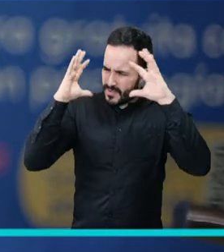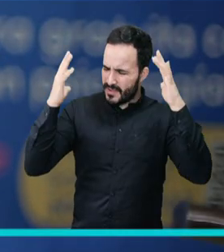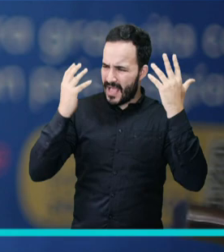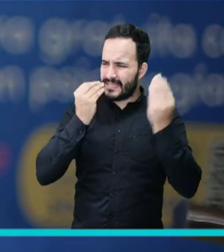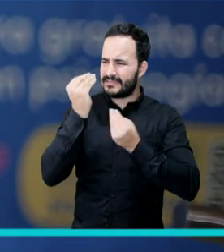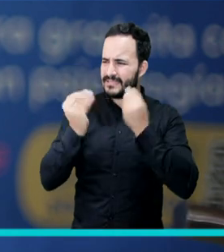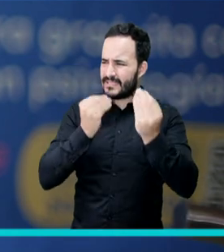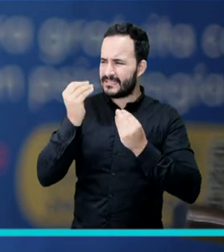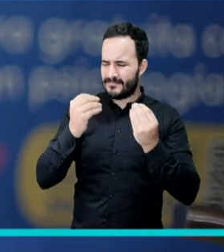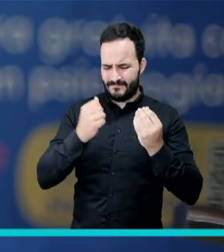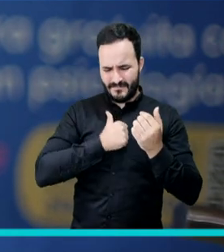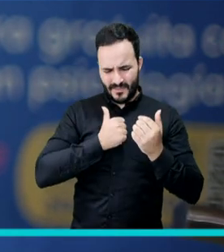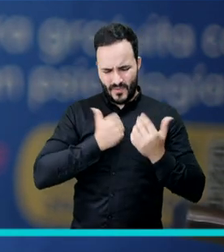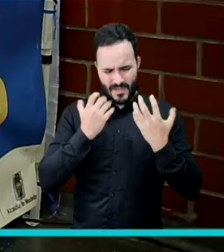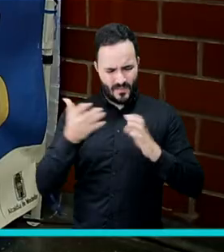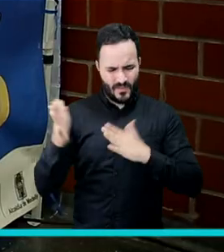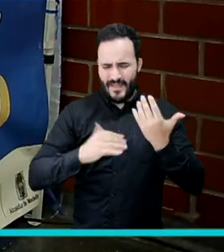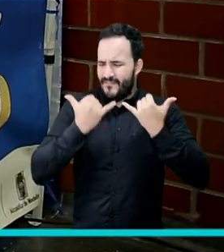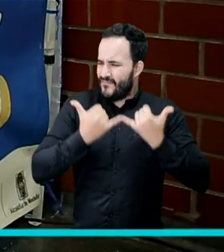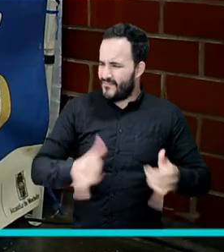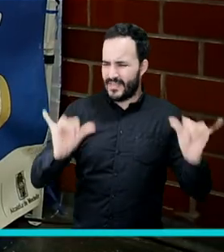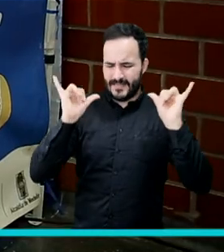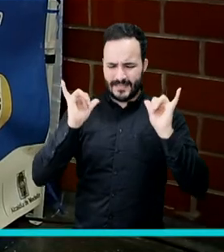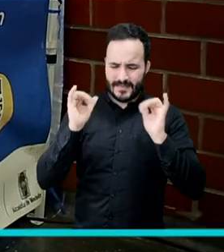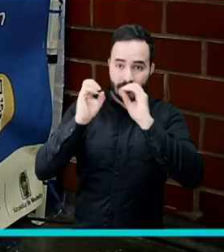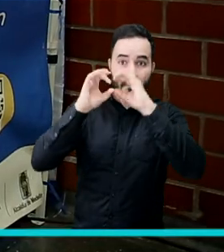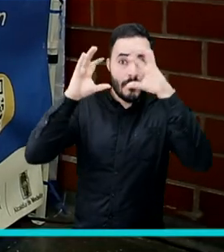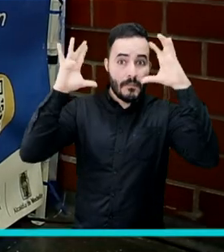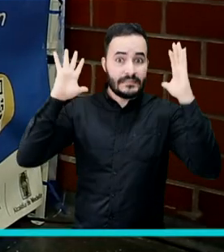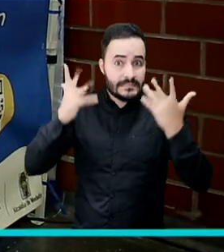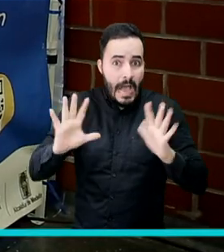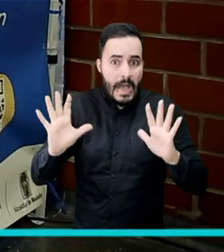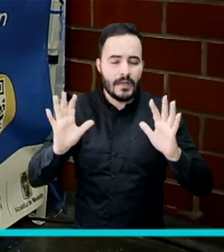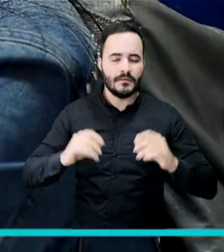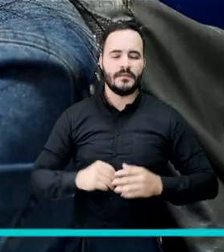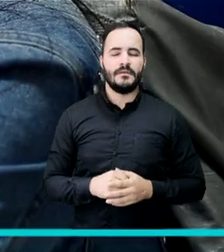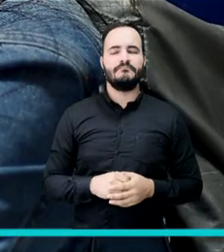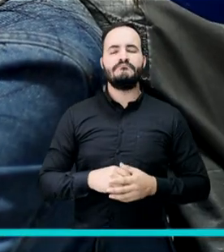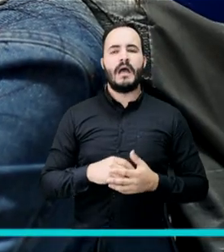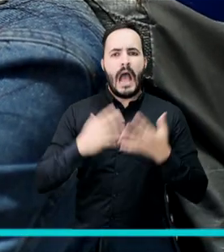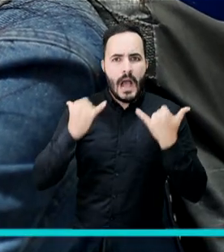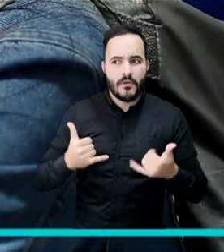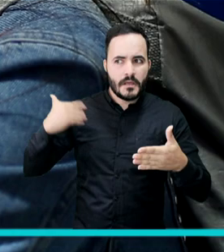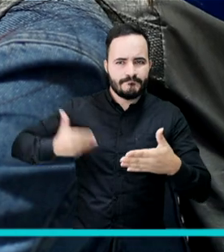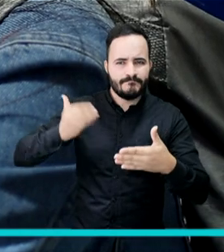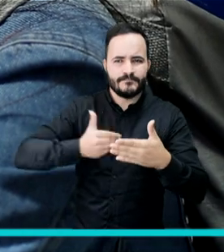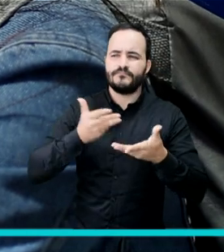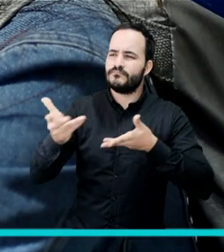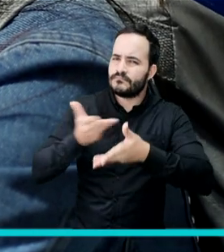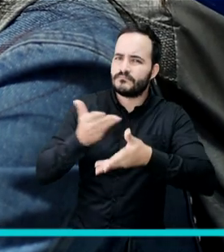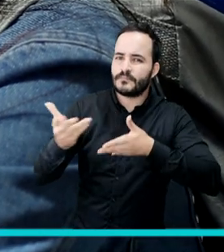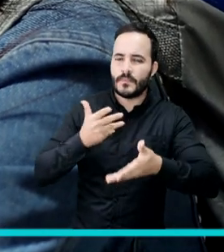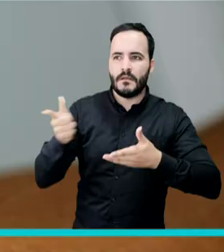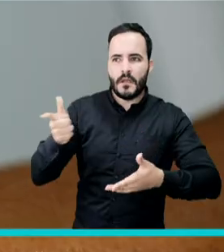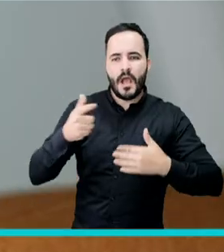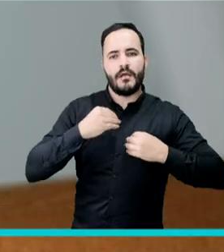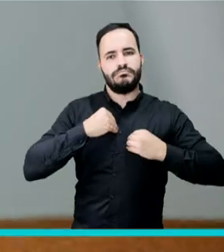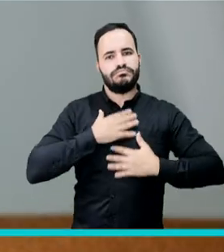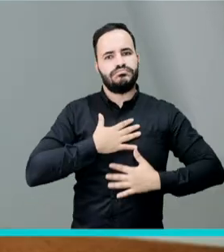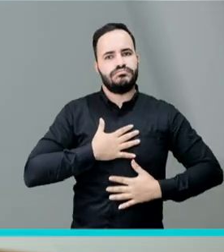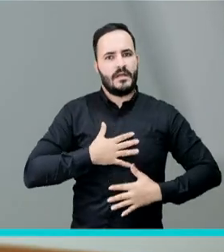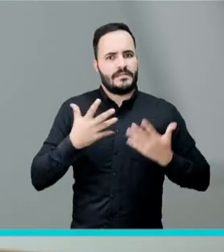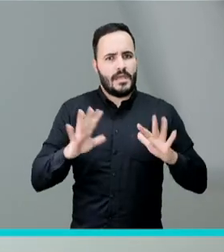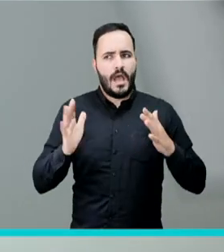recreación de cómo llegar a finalizar con su vida. Y hoy por hoy en este momento tenemos una persona más tranquila, una